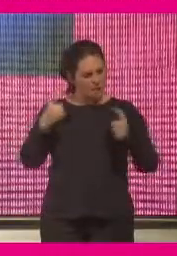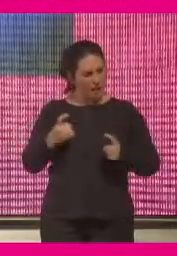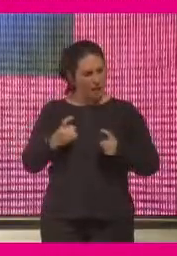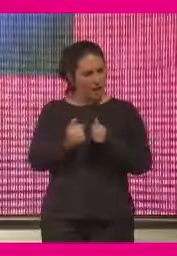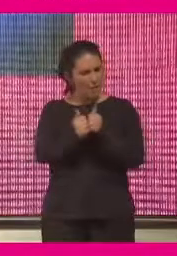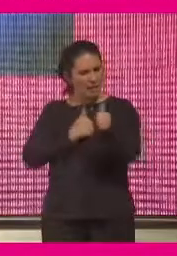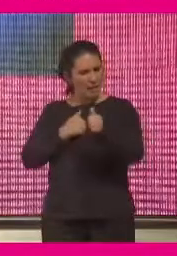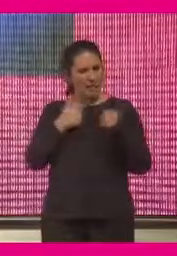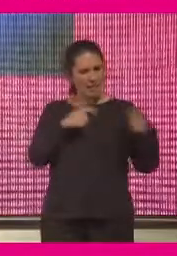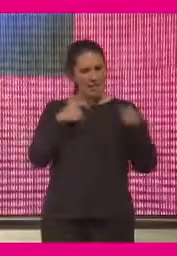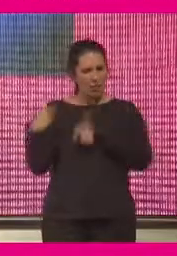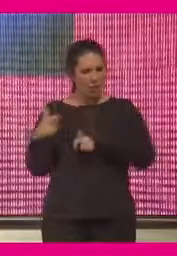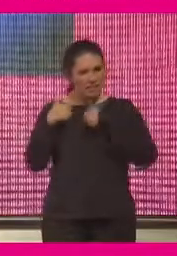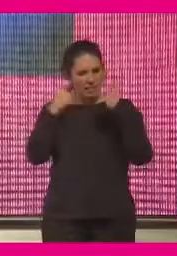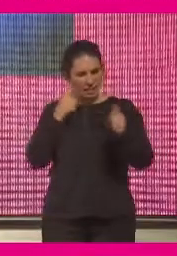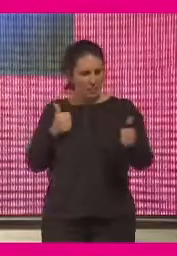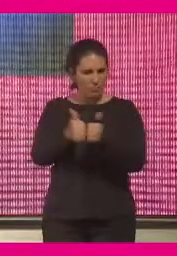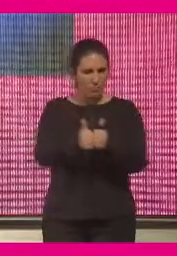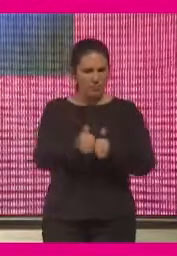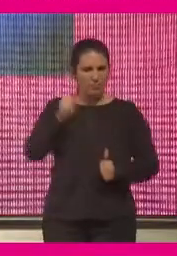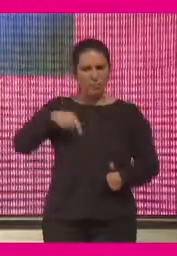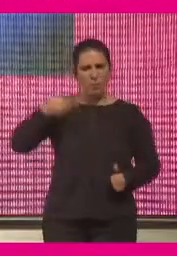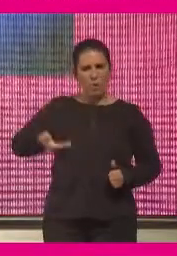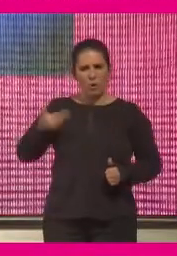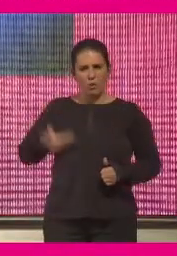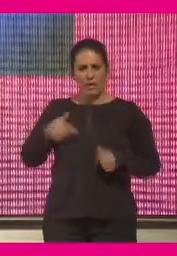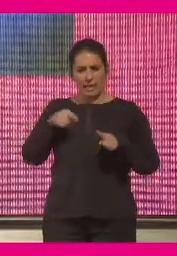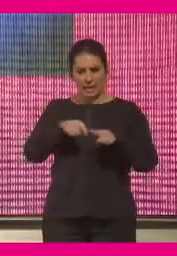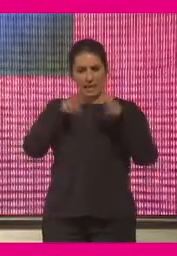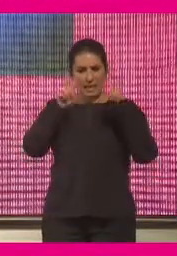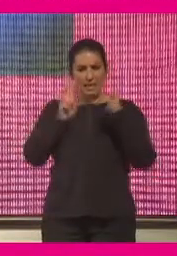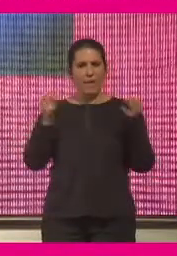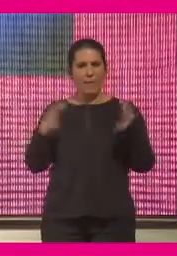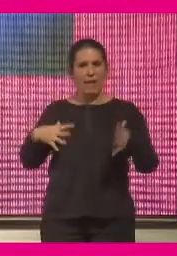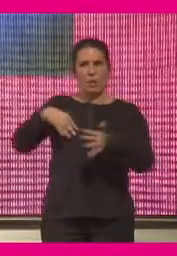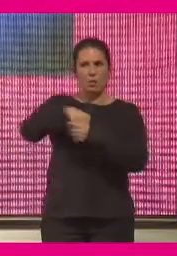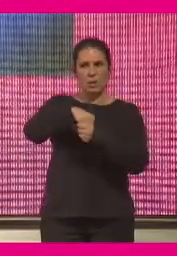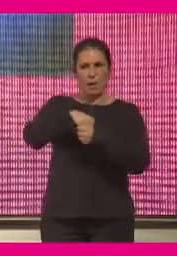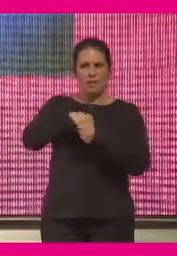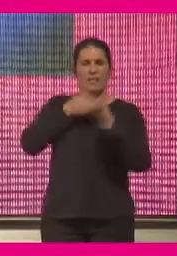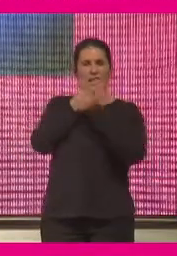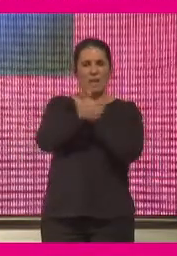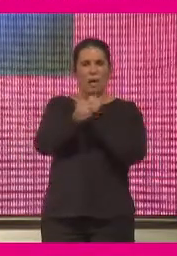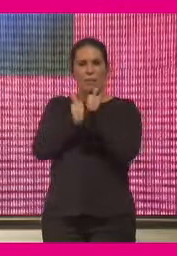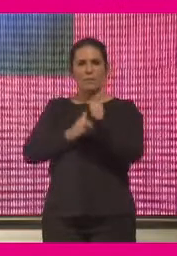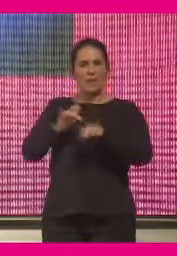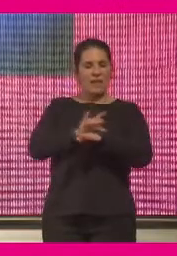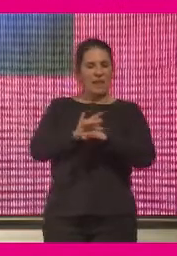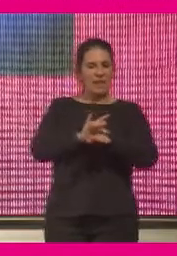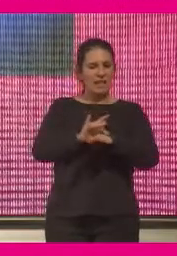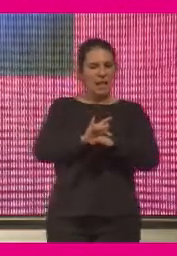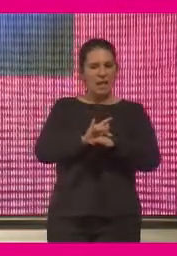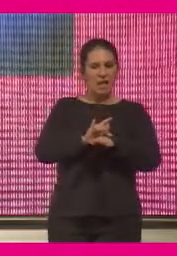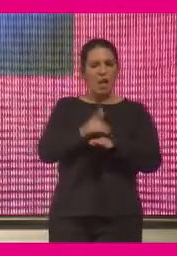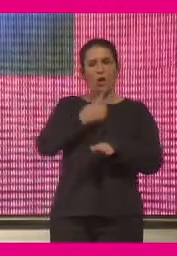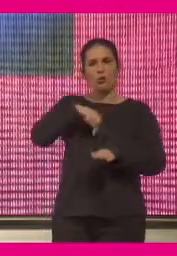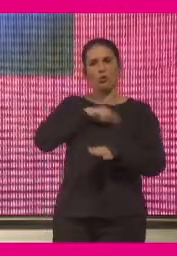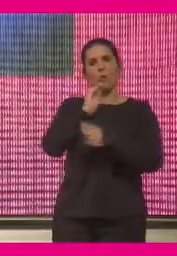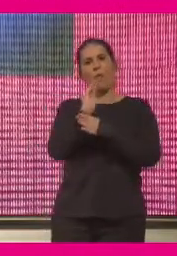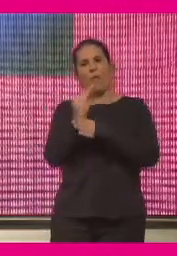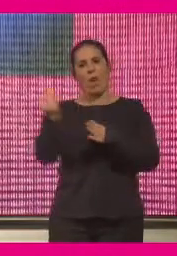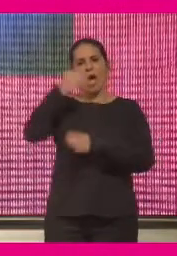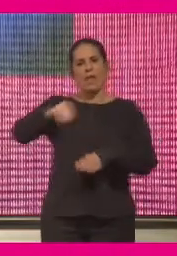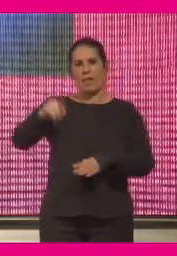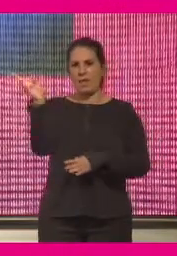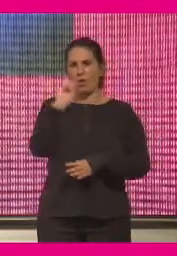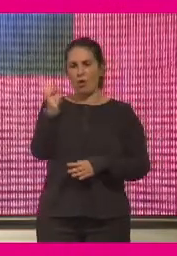de estos dos sectores. También es muy importante que esta respuesta social sea inclusiva y que además de la brecha digital no le añadamos la brecha